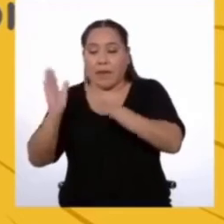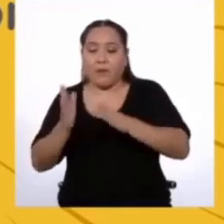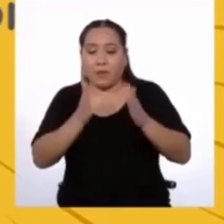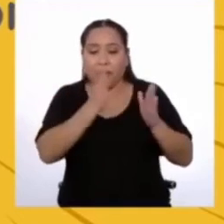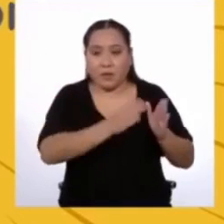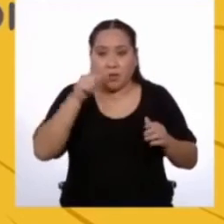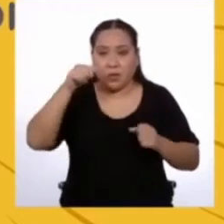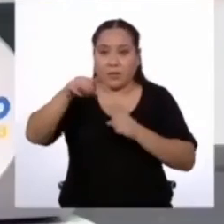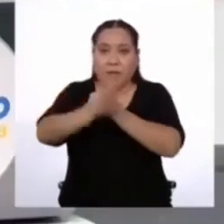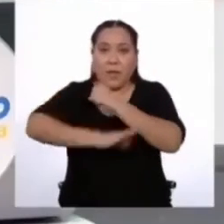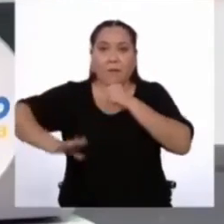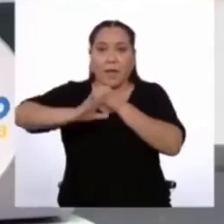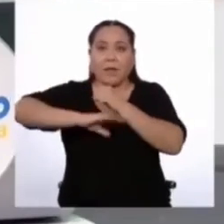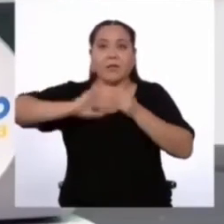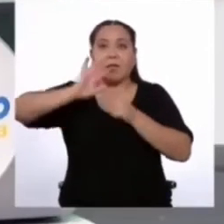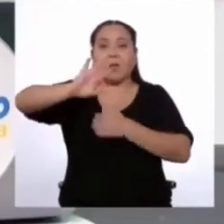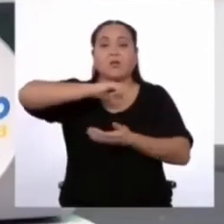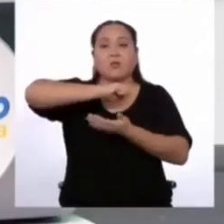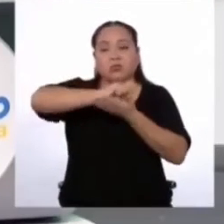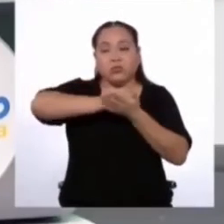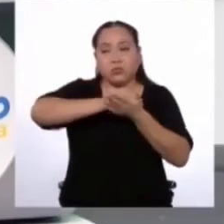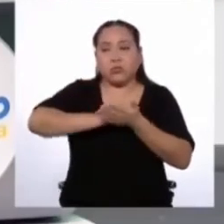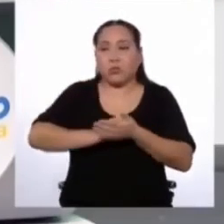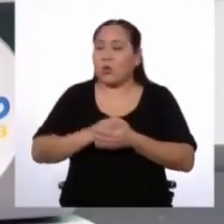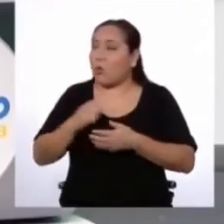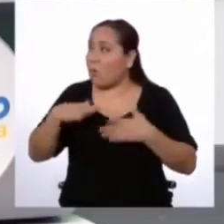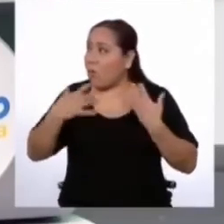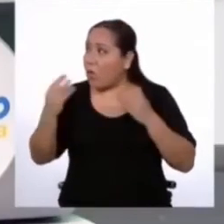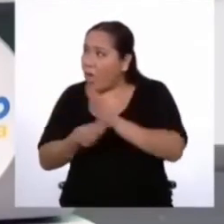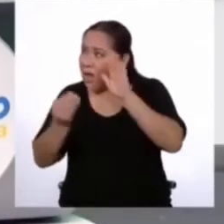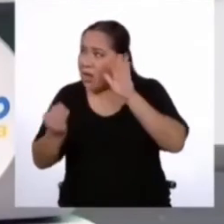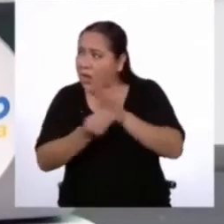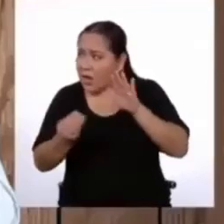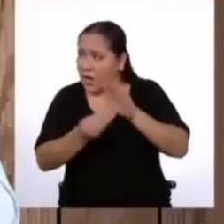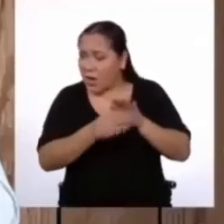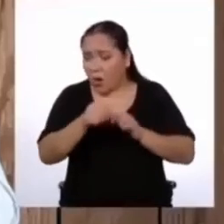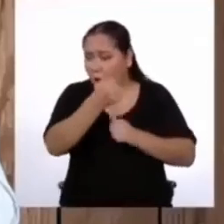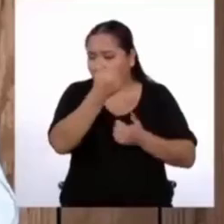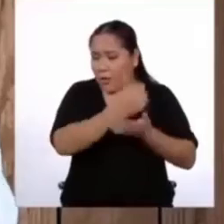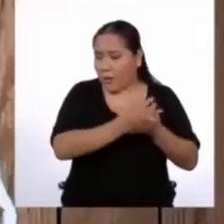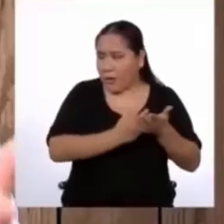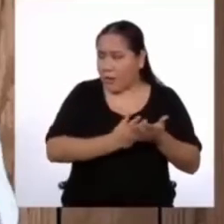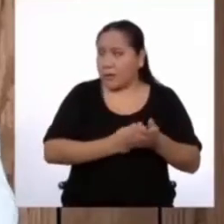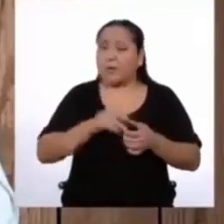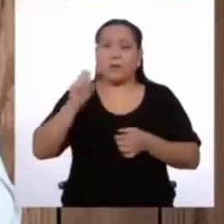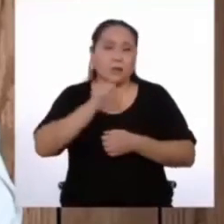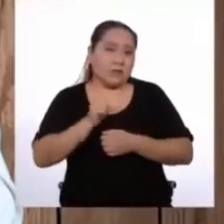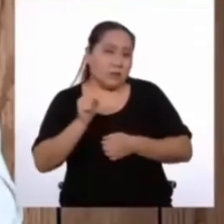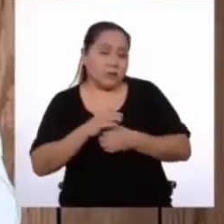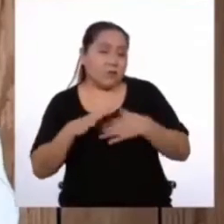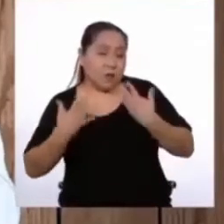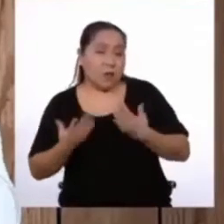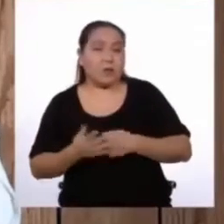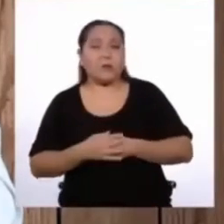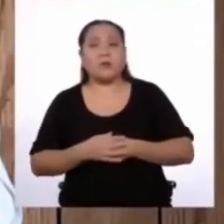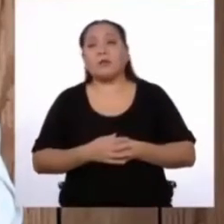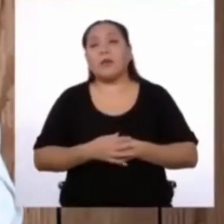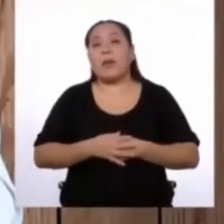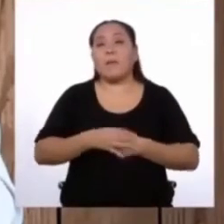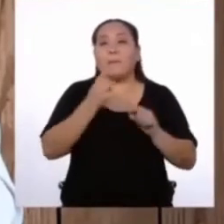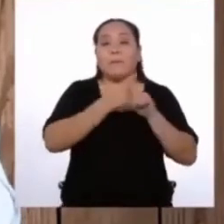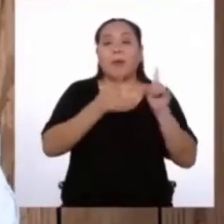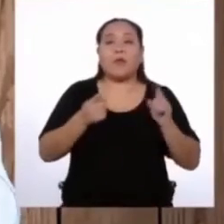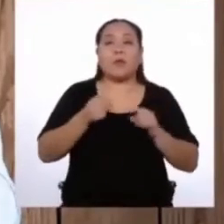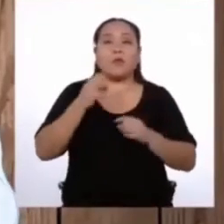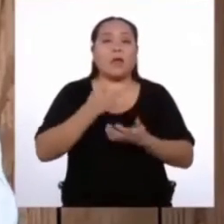la base de toda tu redacción. ¿Y puedo agregar otras partes a la planificación de mi texto? Sí, por supuesto que sí. Siempre y cuando te